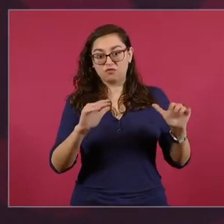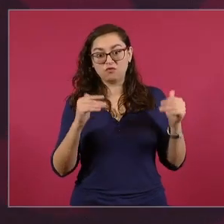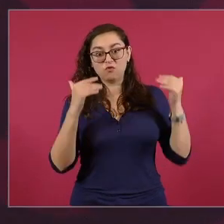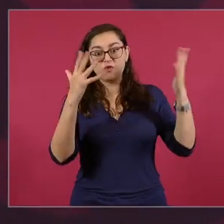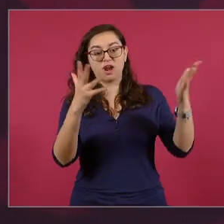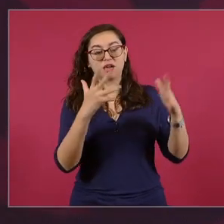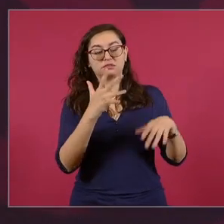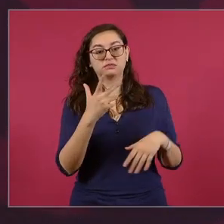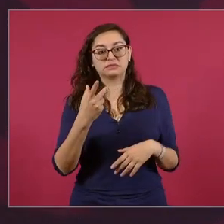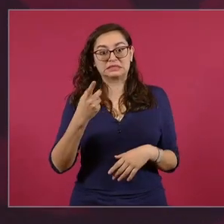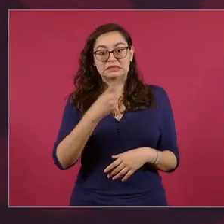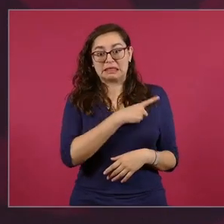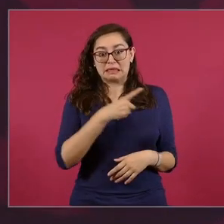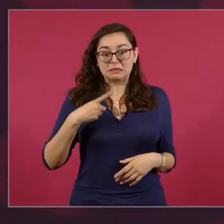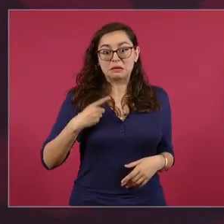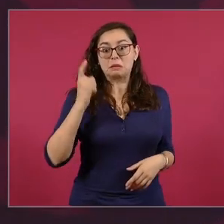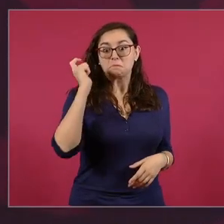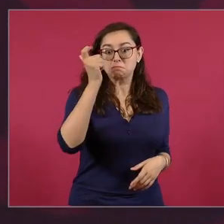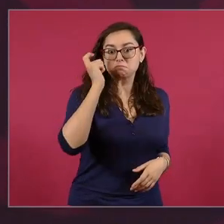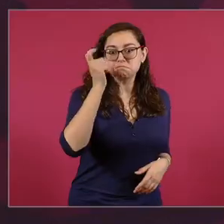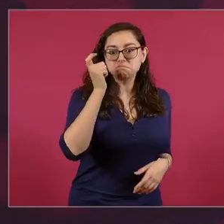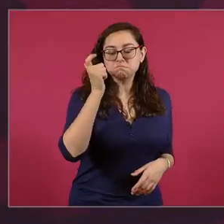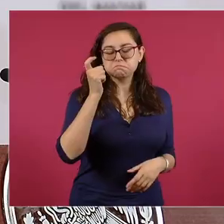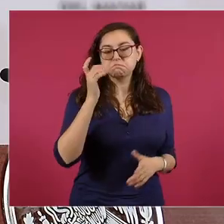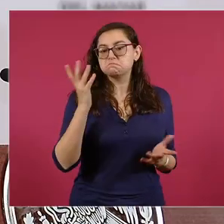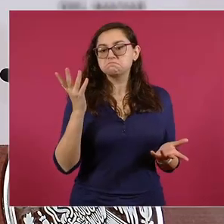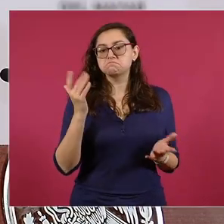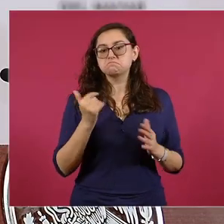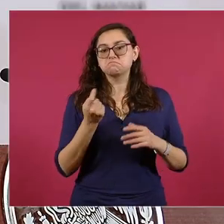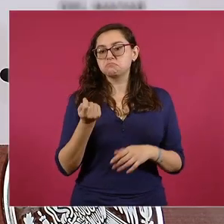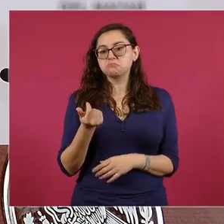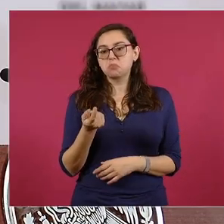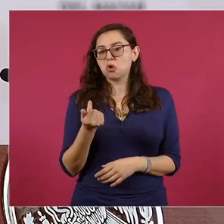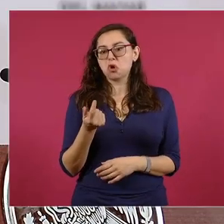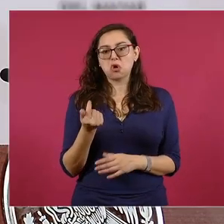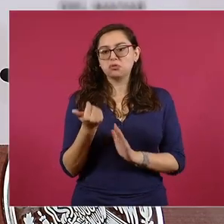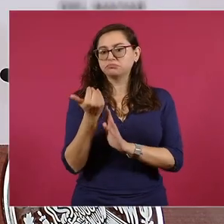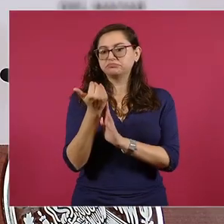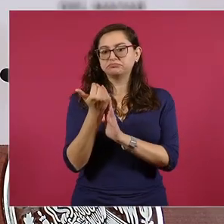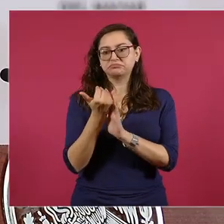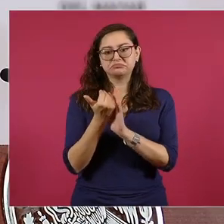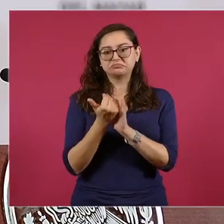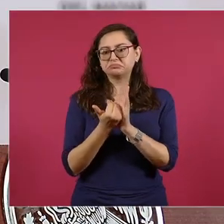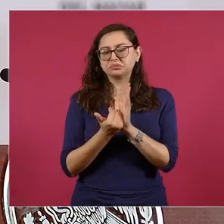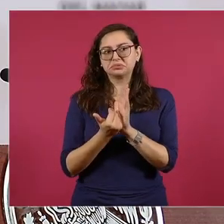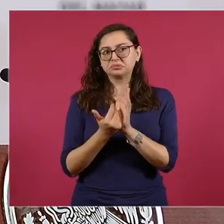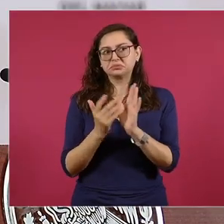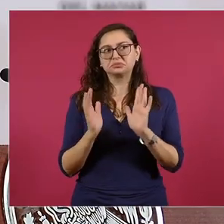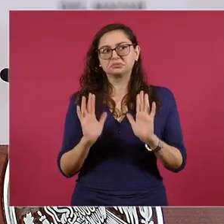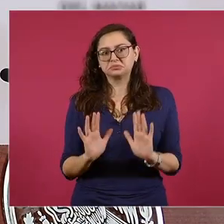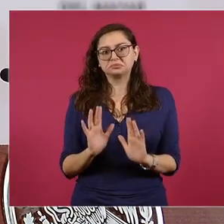externa.